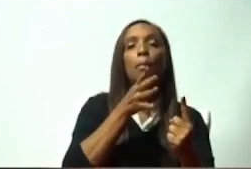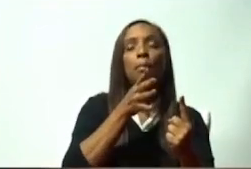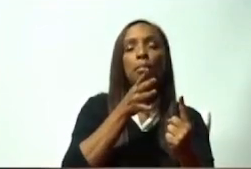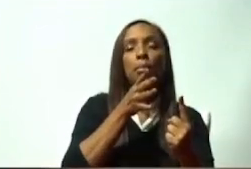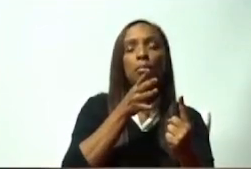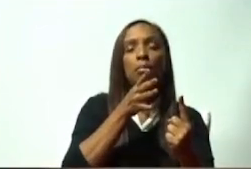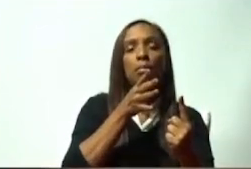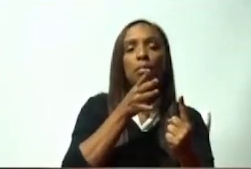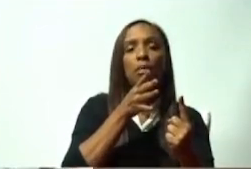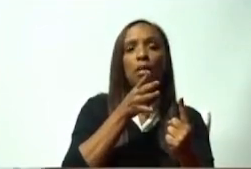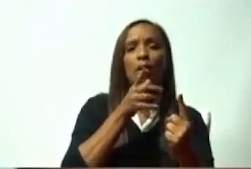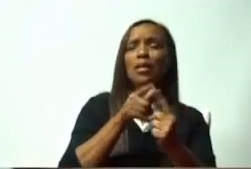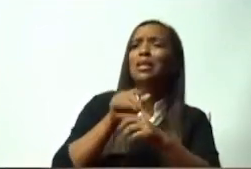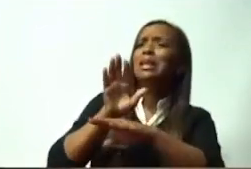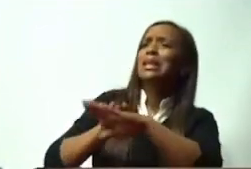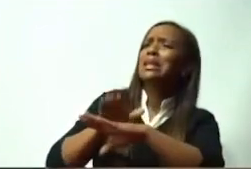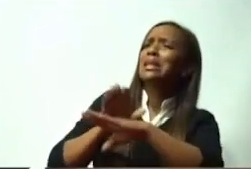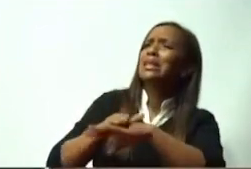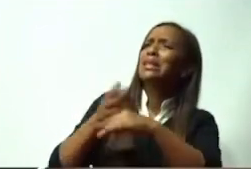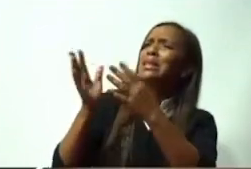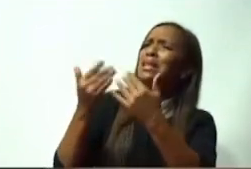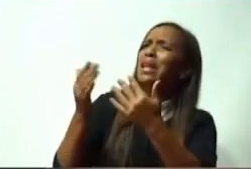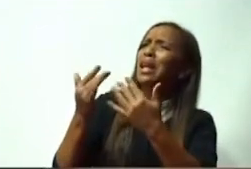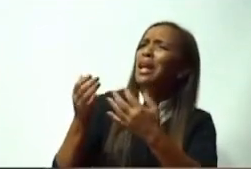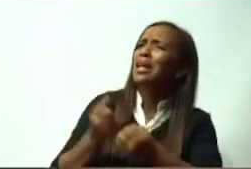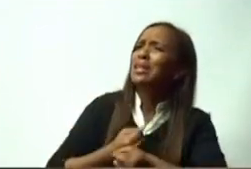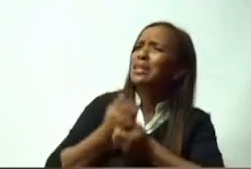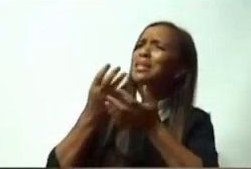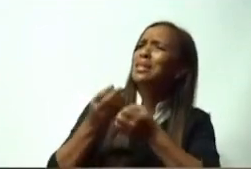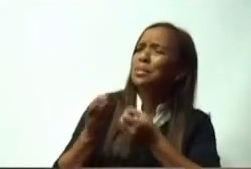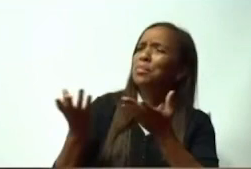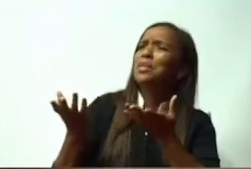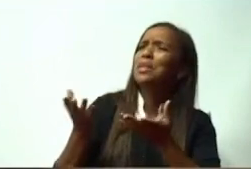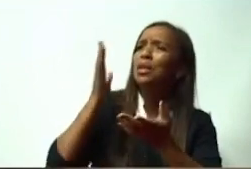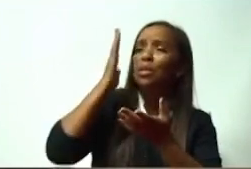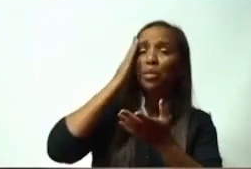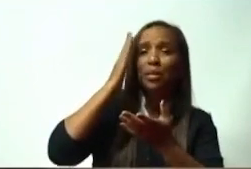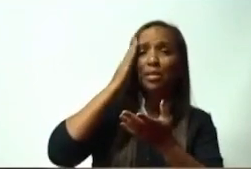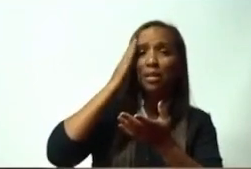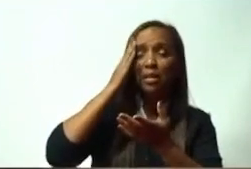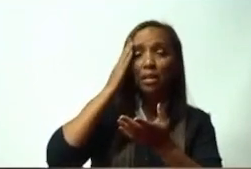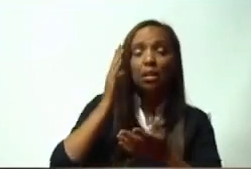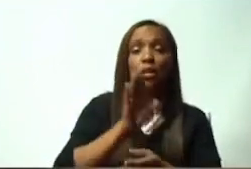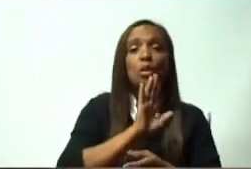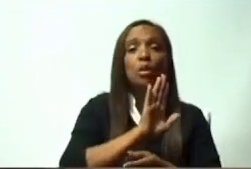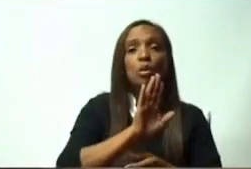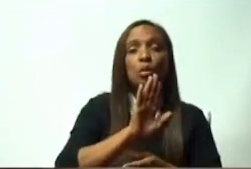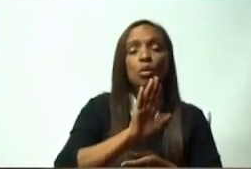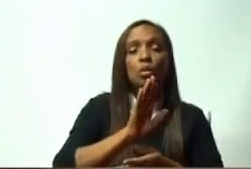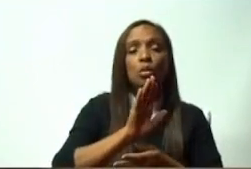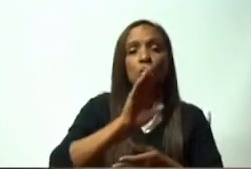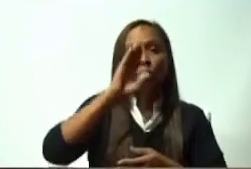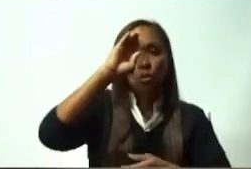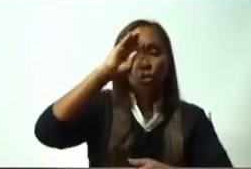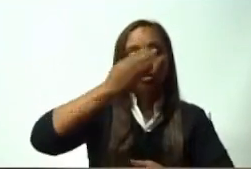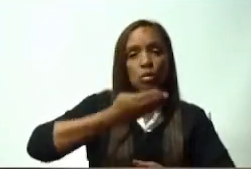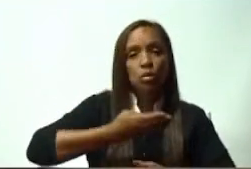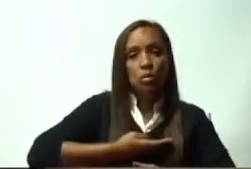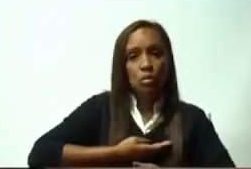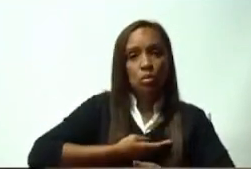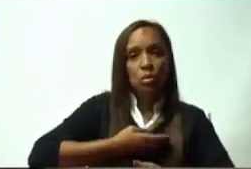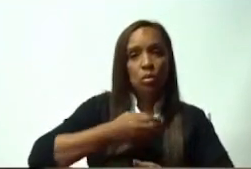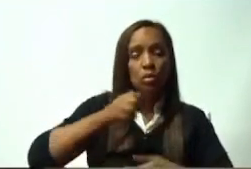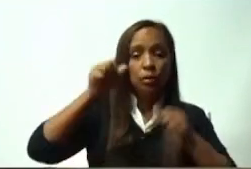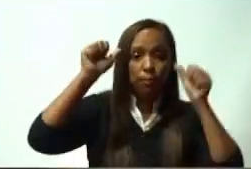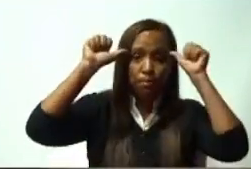con niños autistas que todos los días nos dicen qué van a hacer, qué se puede hacer, por esta realidad de que nosotros